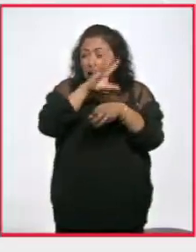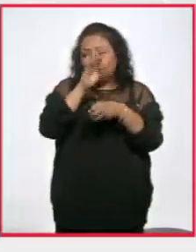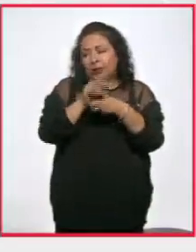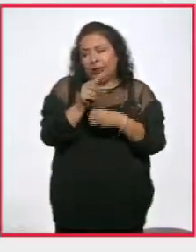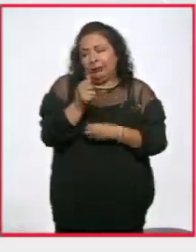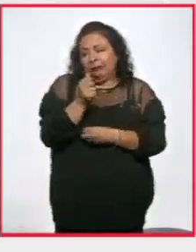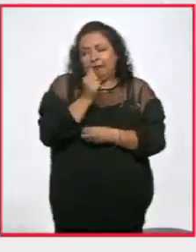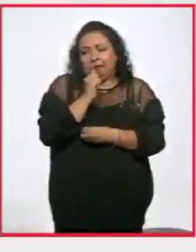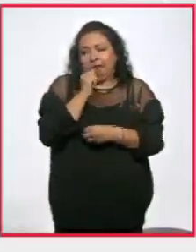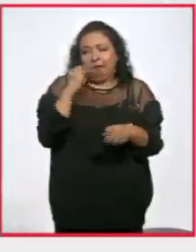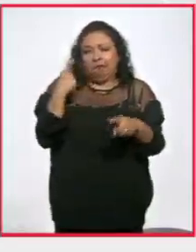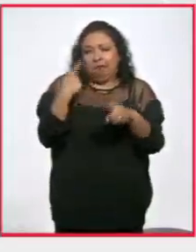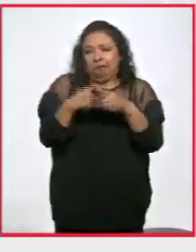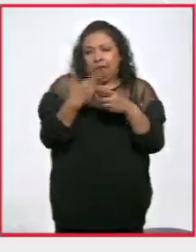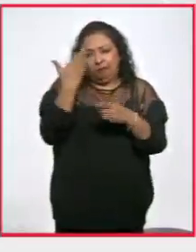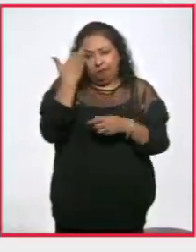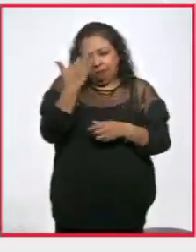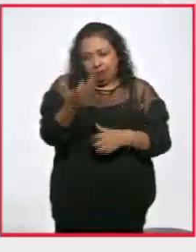verdad.